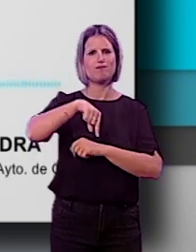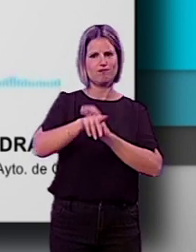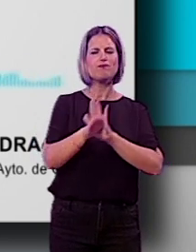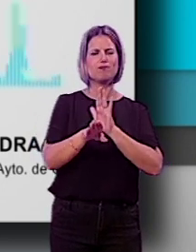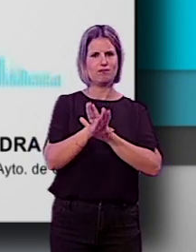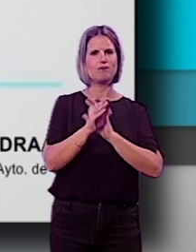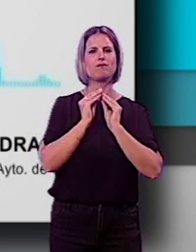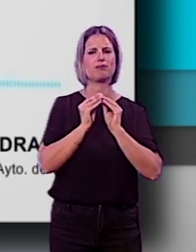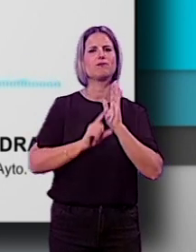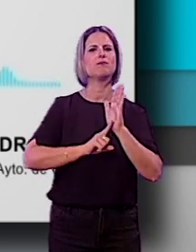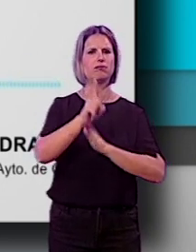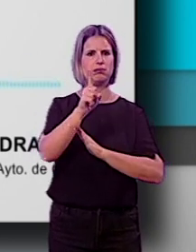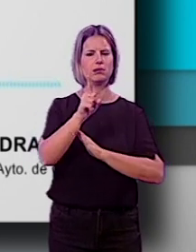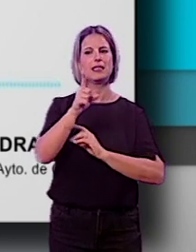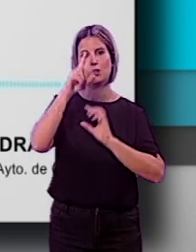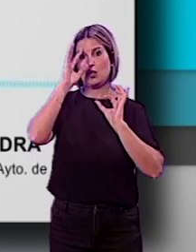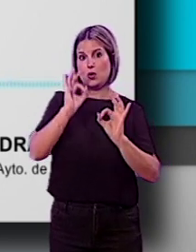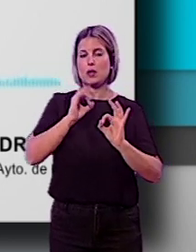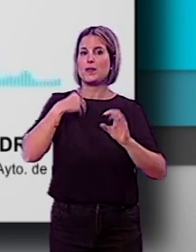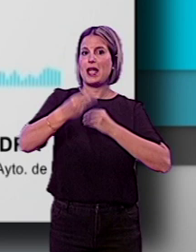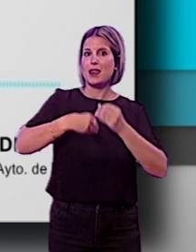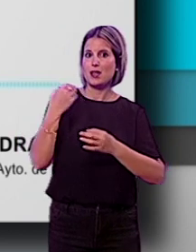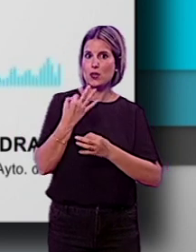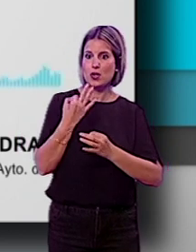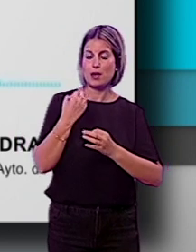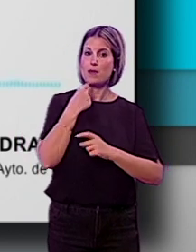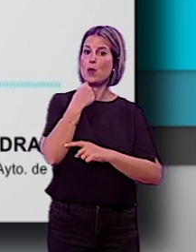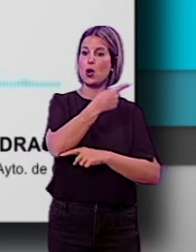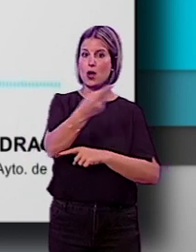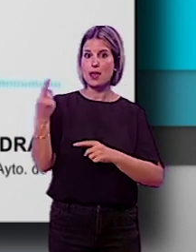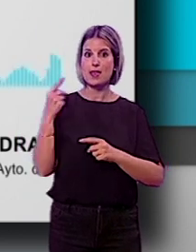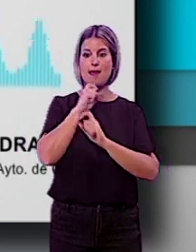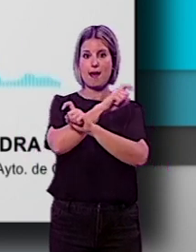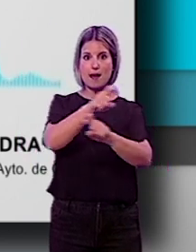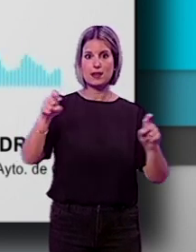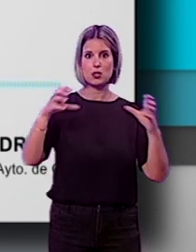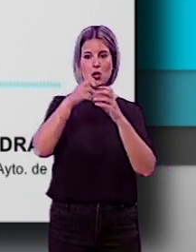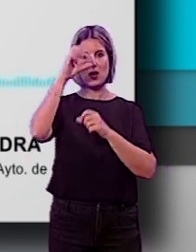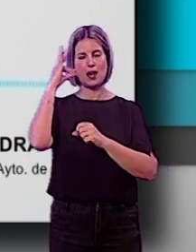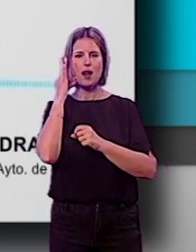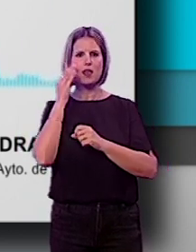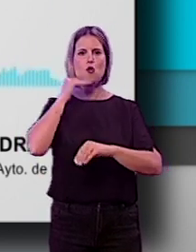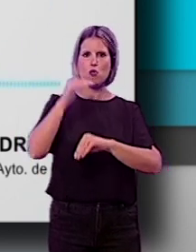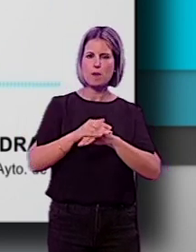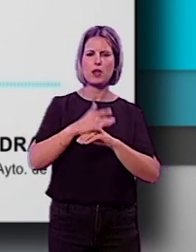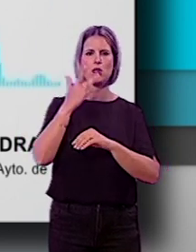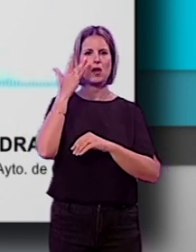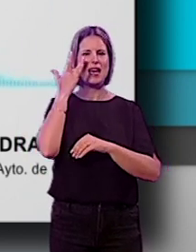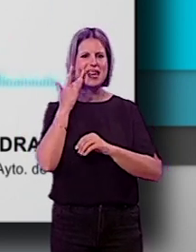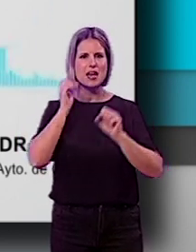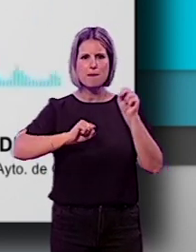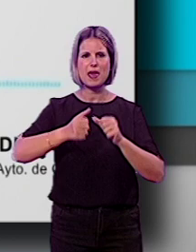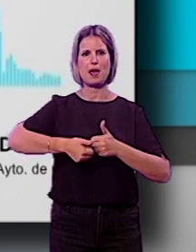desarrollar y lógicamente lo que estamos haciendo es cumplir lo que le dijimos a los granadinos. Granada está más limpia, Granada tiene estabilidad